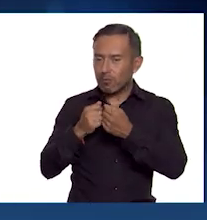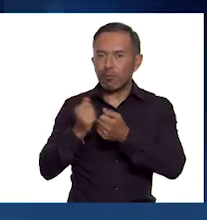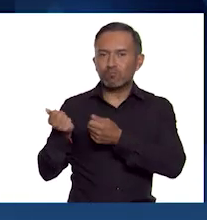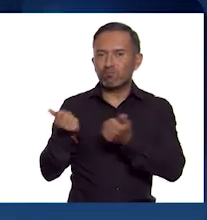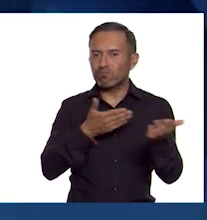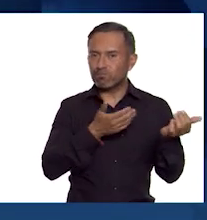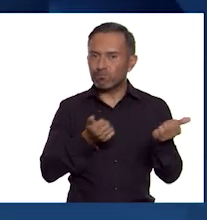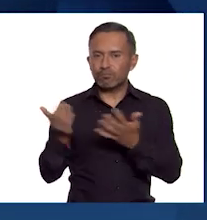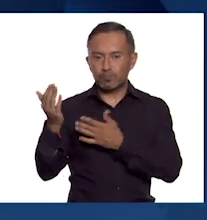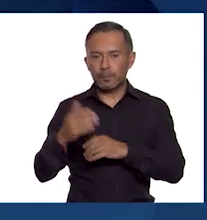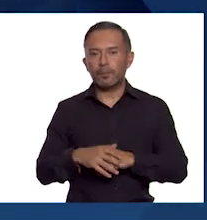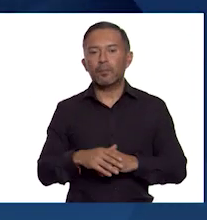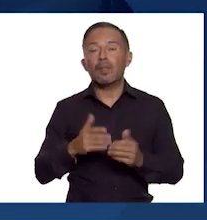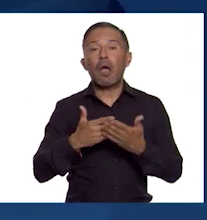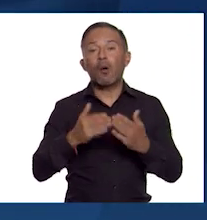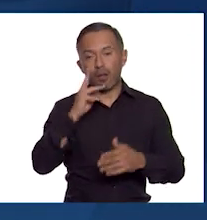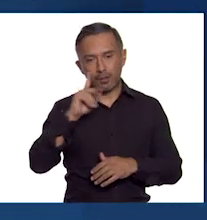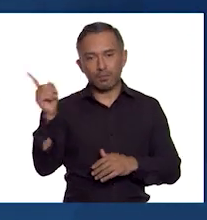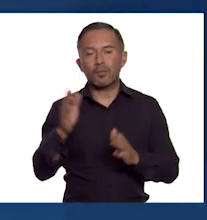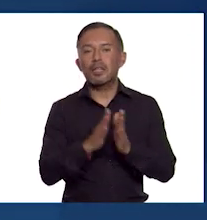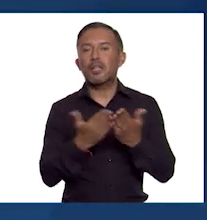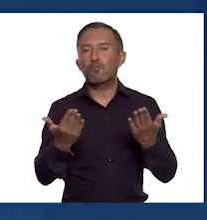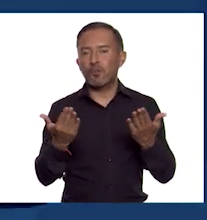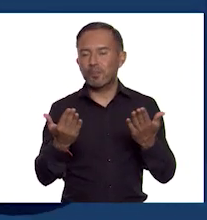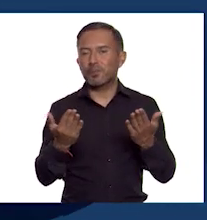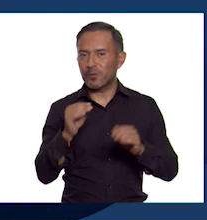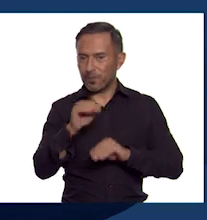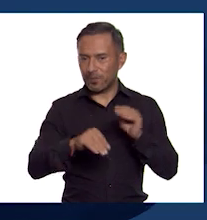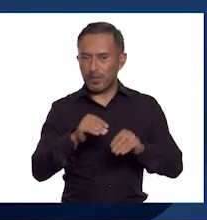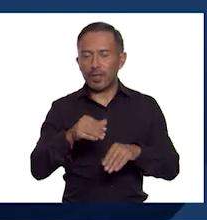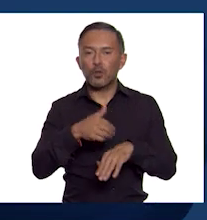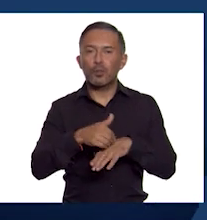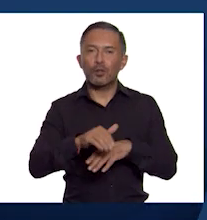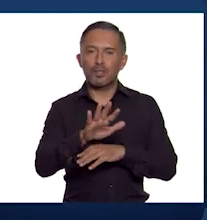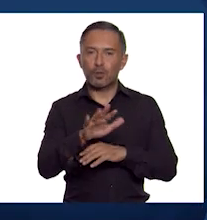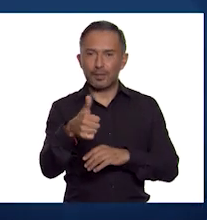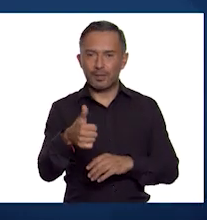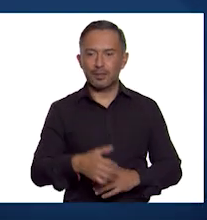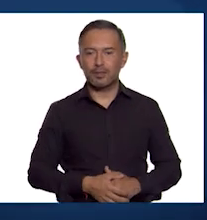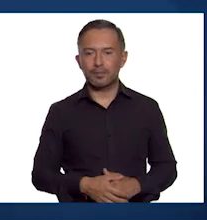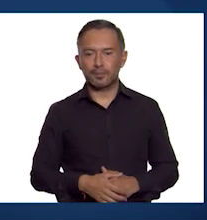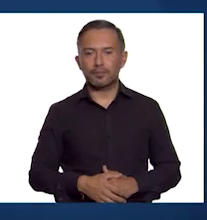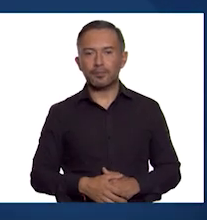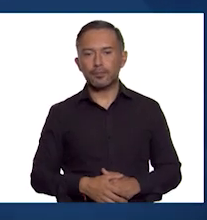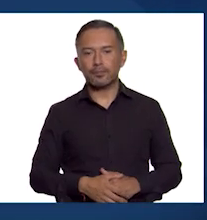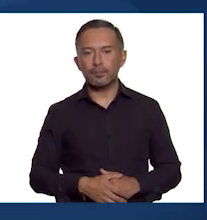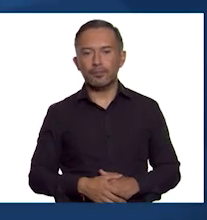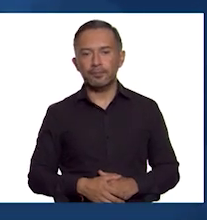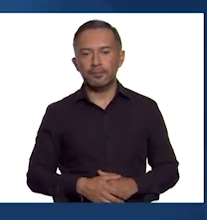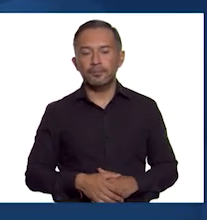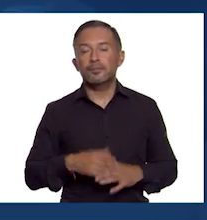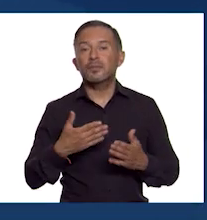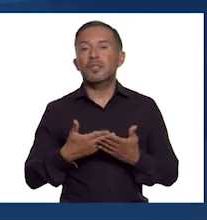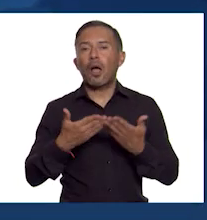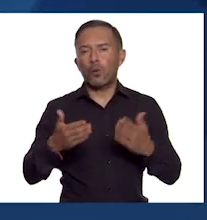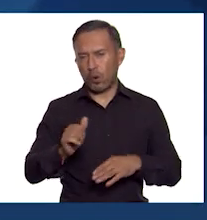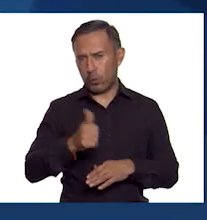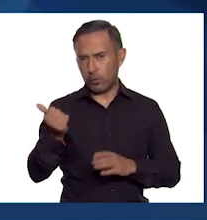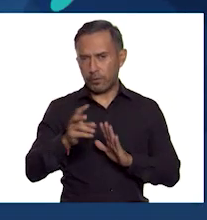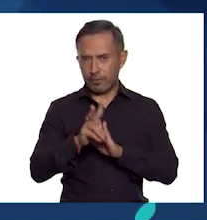diseño de las páginas 5 y 6 de nuestro libro interactivo. Ahora, observemos el siguiente video.